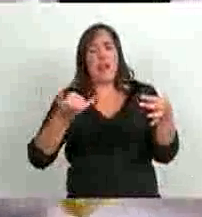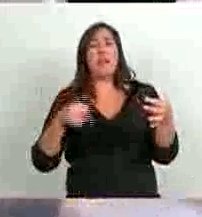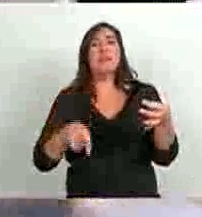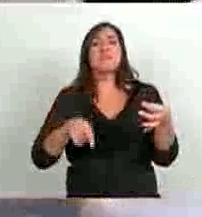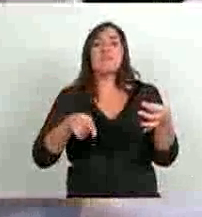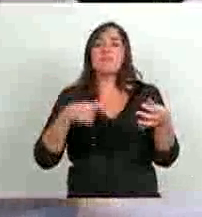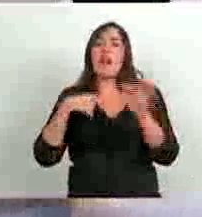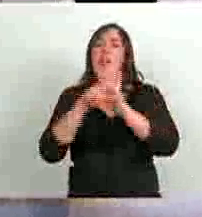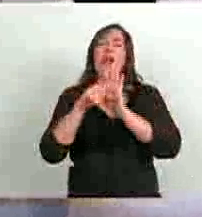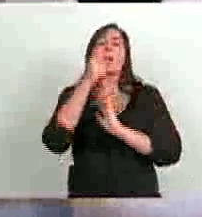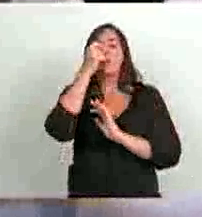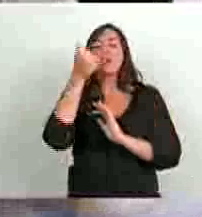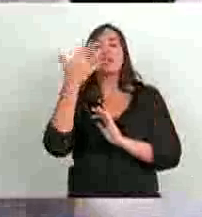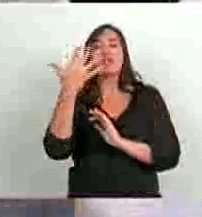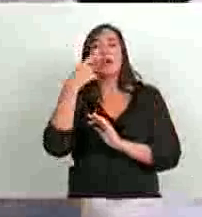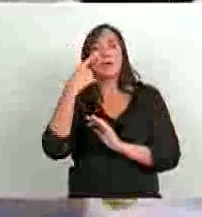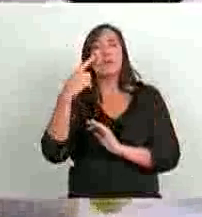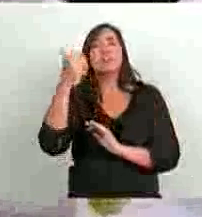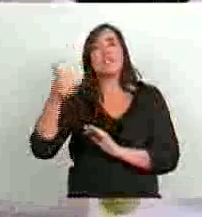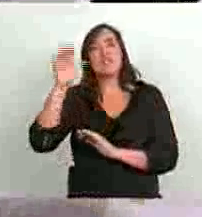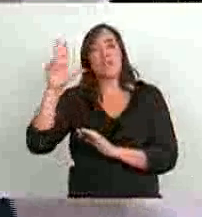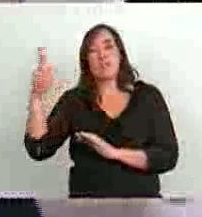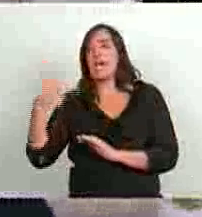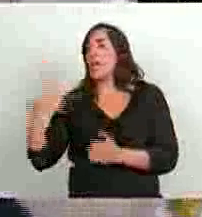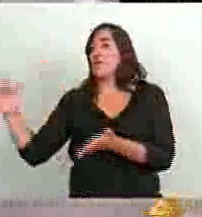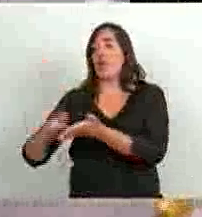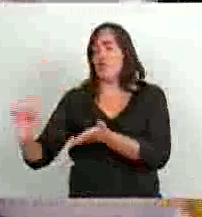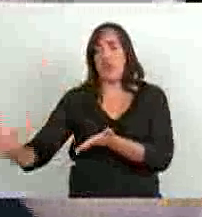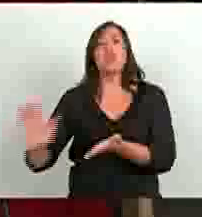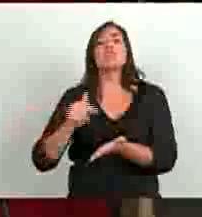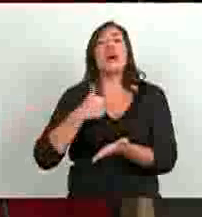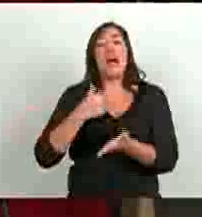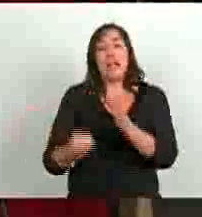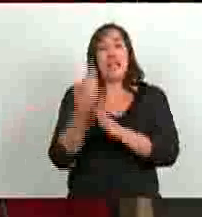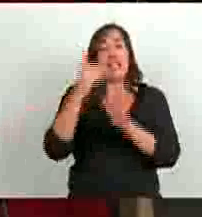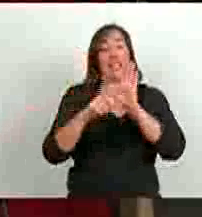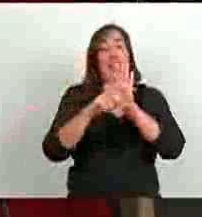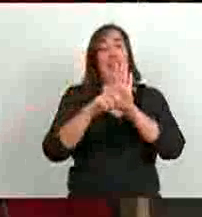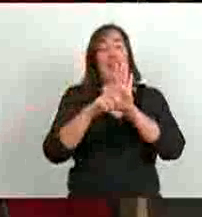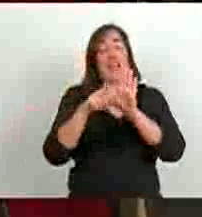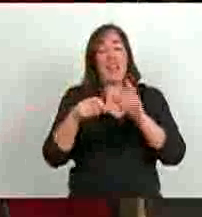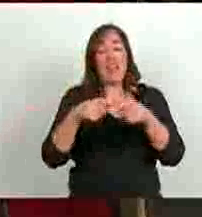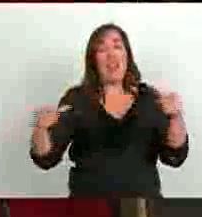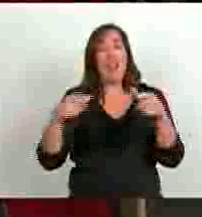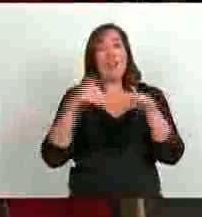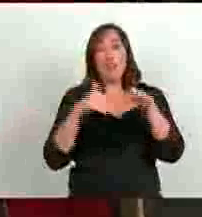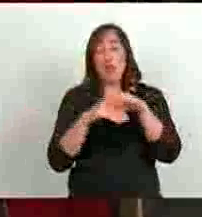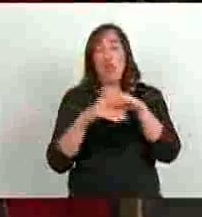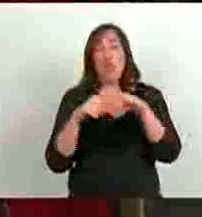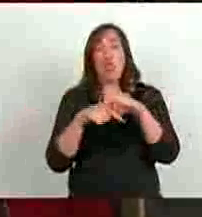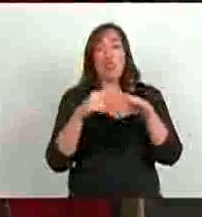ley 25.053, no toques, creación del fondo por el plazo de 5 años, esto fue